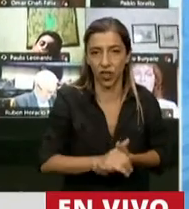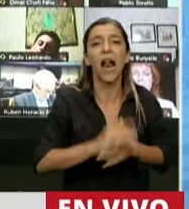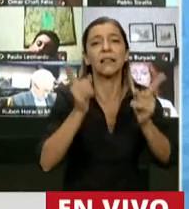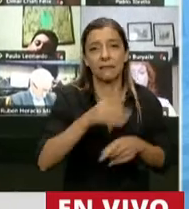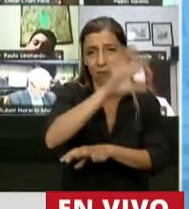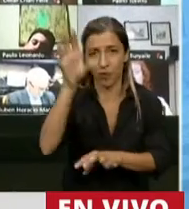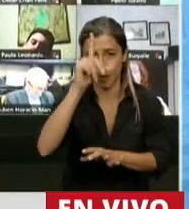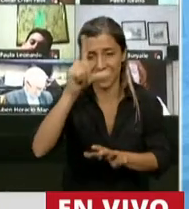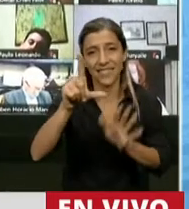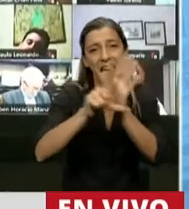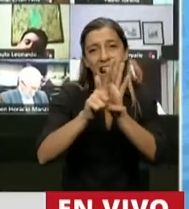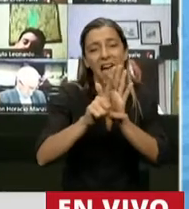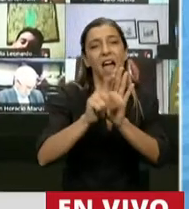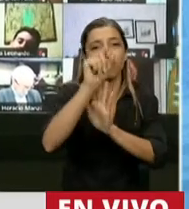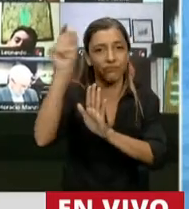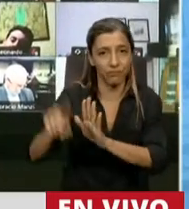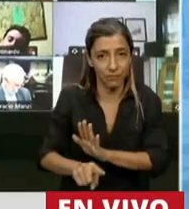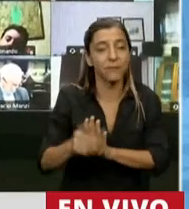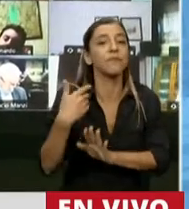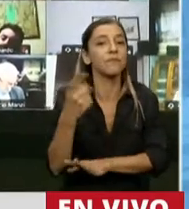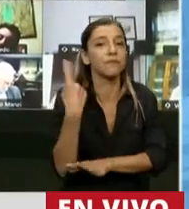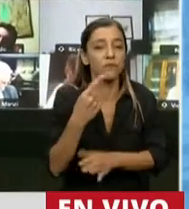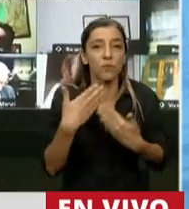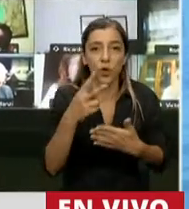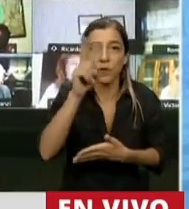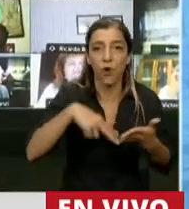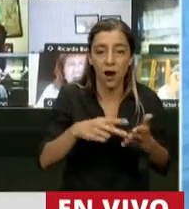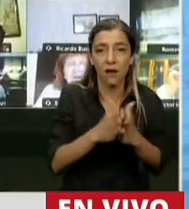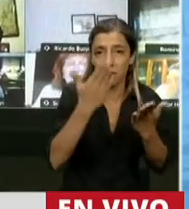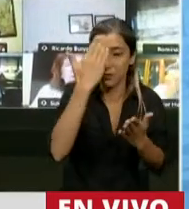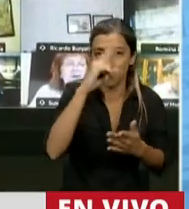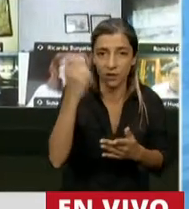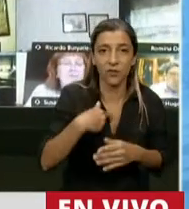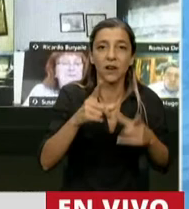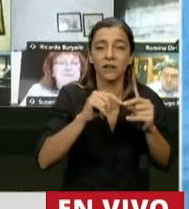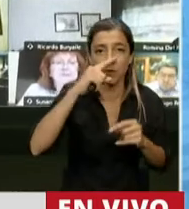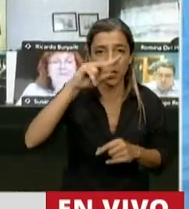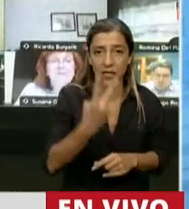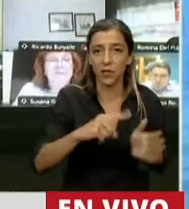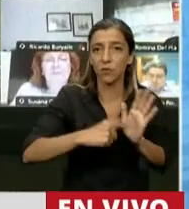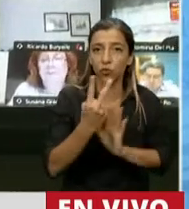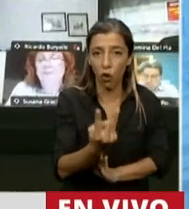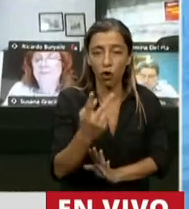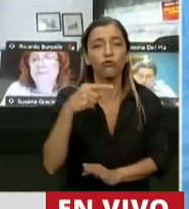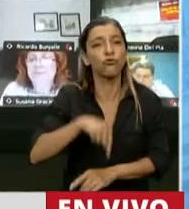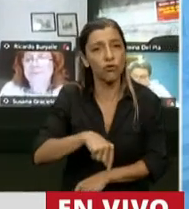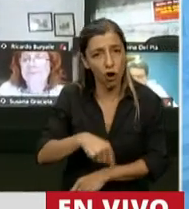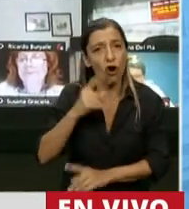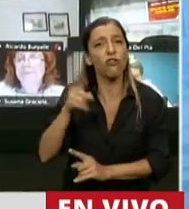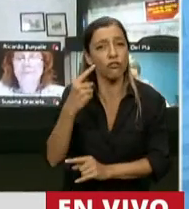provinciales basta con leer el artículo 75 inciso 2 de la constitución hoy se citó a Vidar Campos